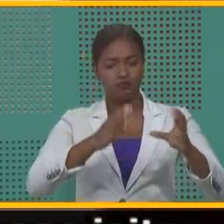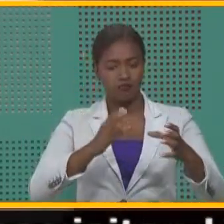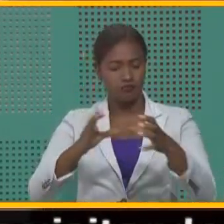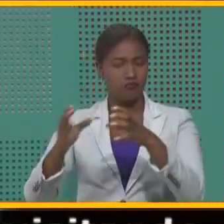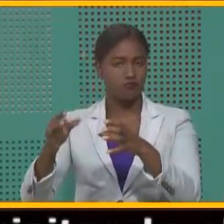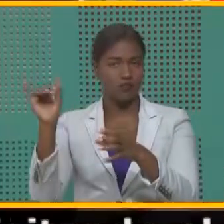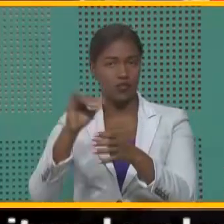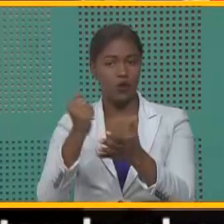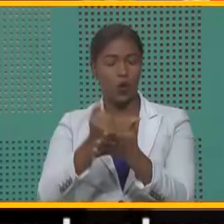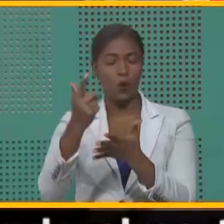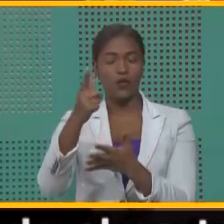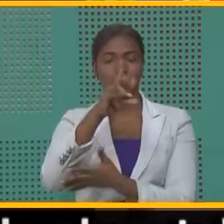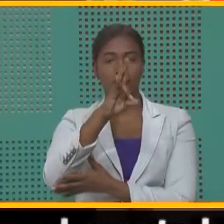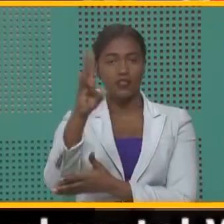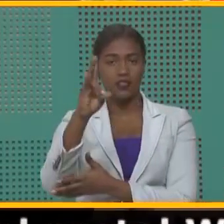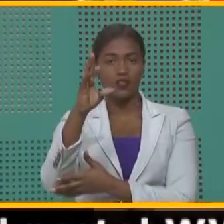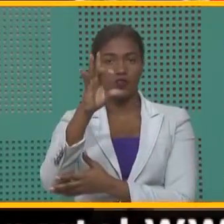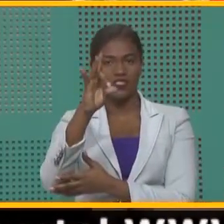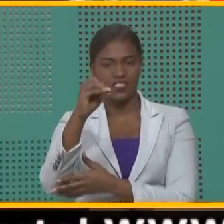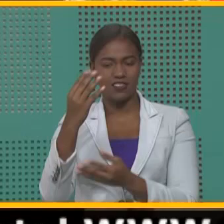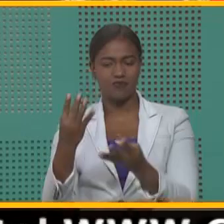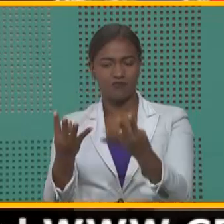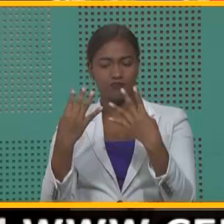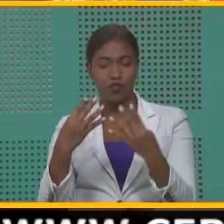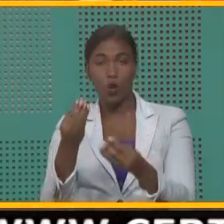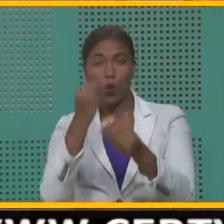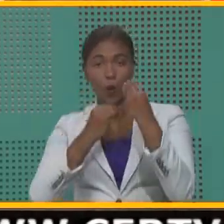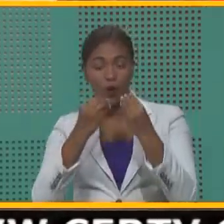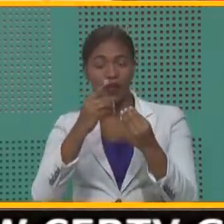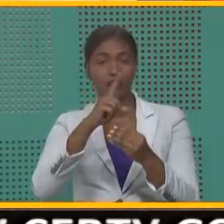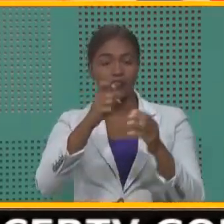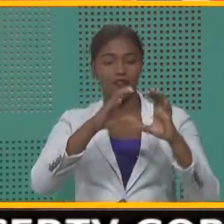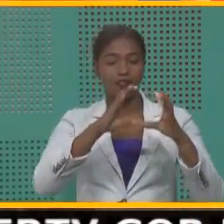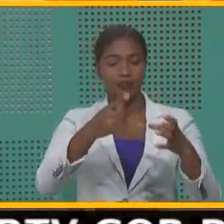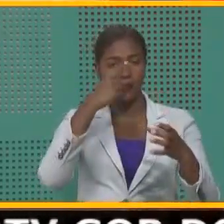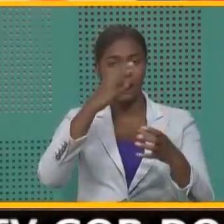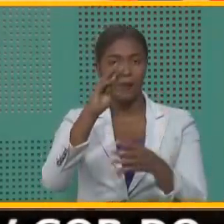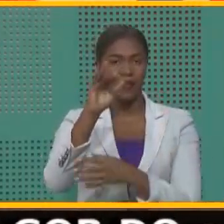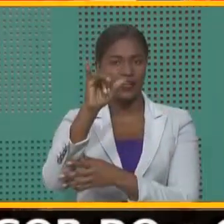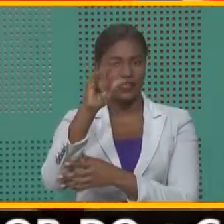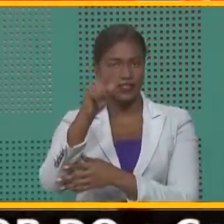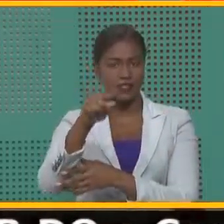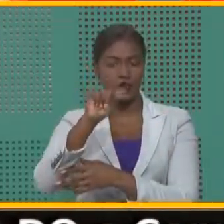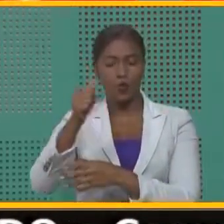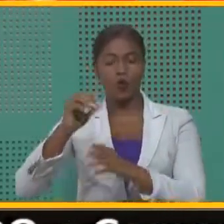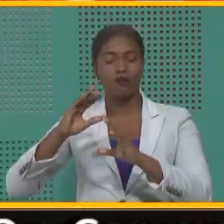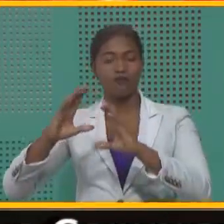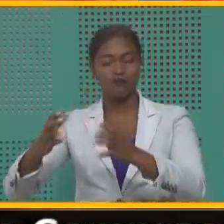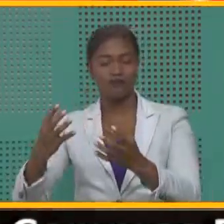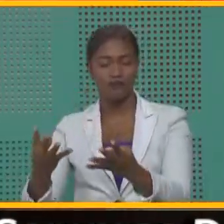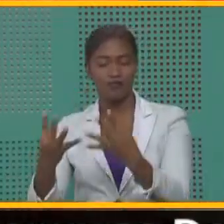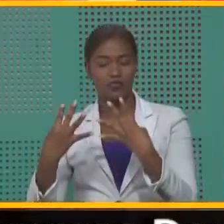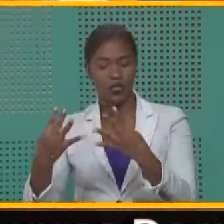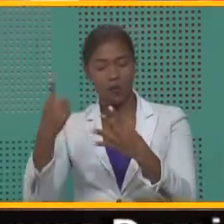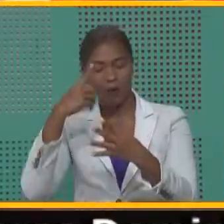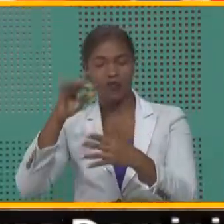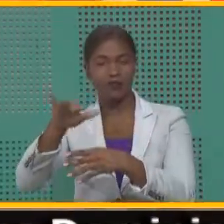780 tareas de pasto, 100 tareas de maíz y 150 tareas de pasto para enificación.